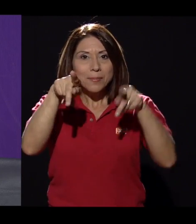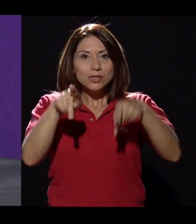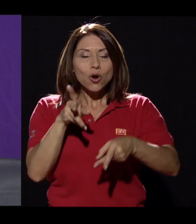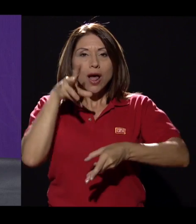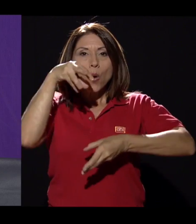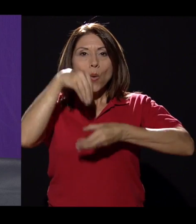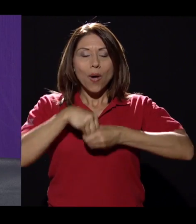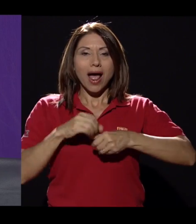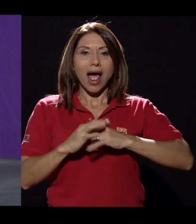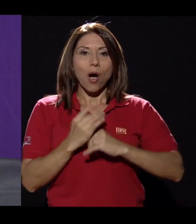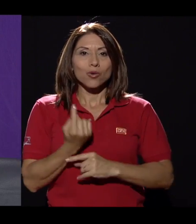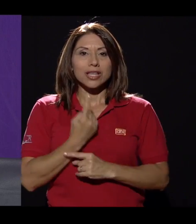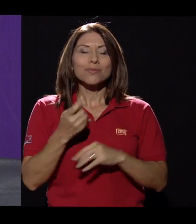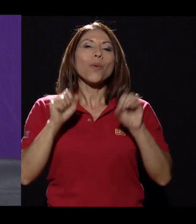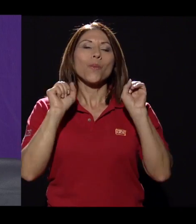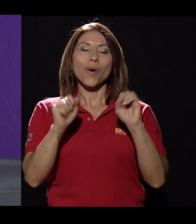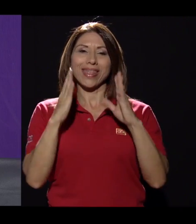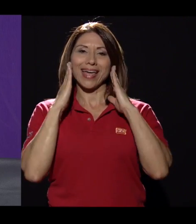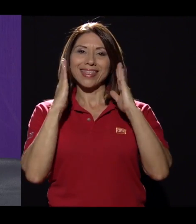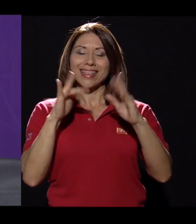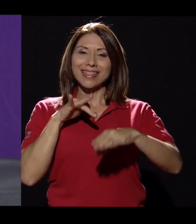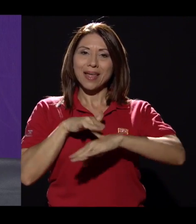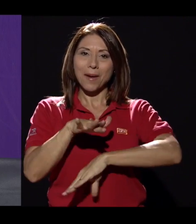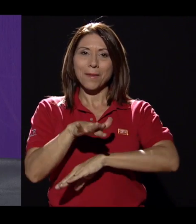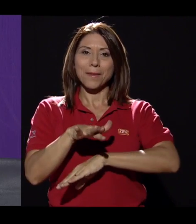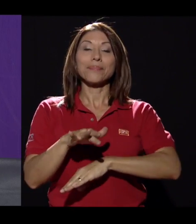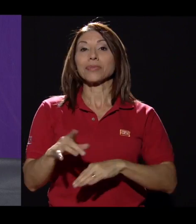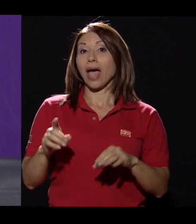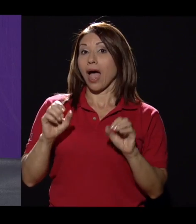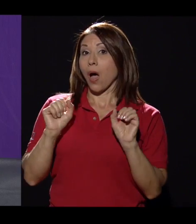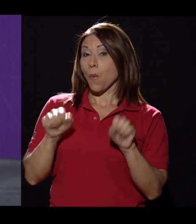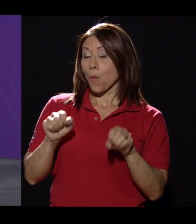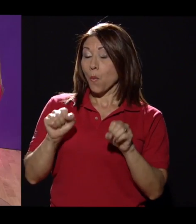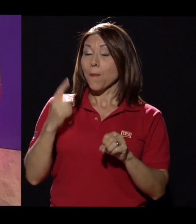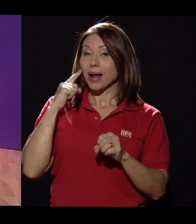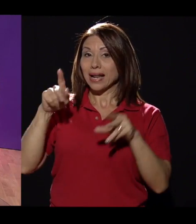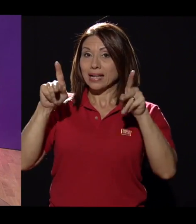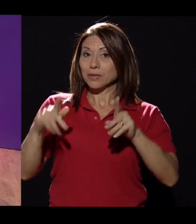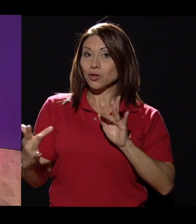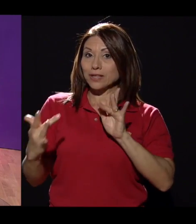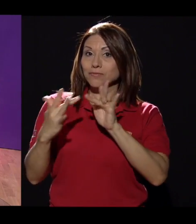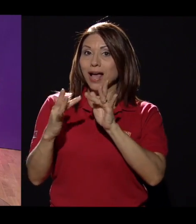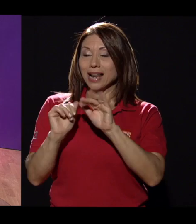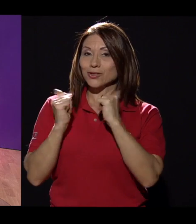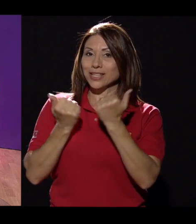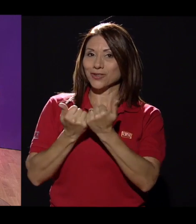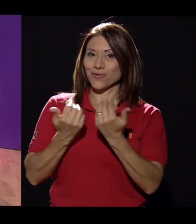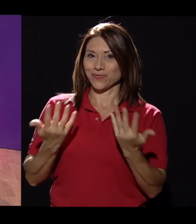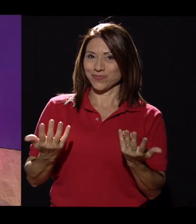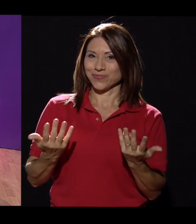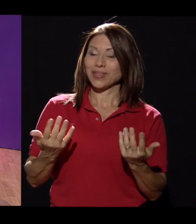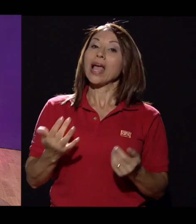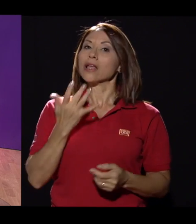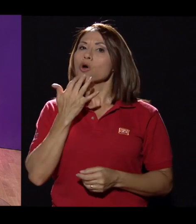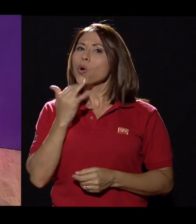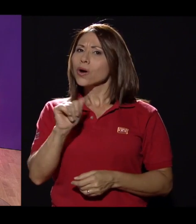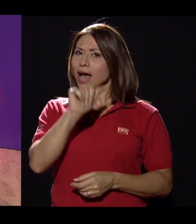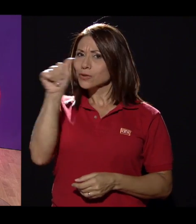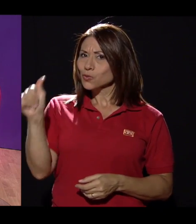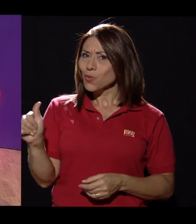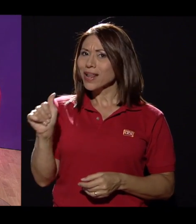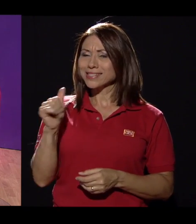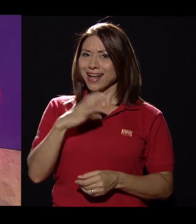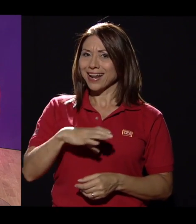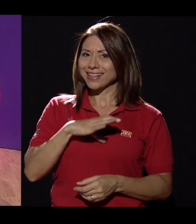tenía autismo y que puede darle una intervención inmediata. Claro, para que se acerquen a la asociación. Ronald, el azul, de hecho, es